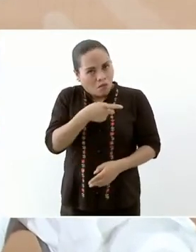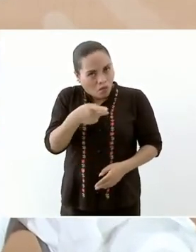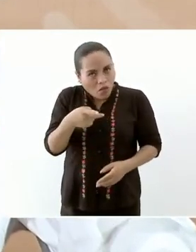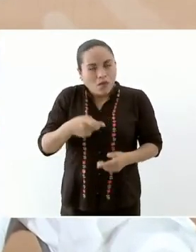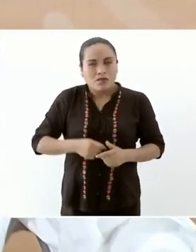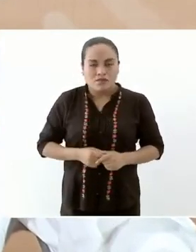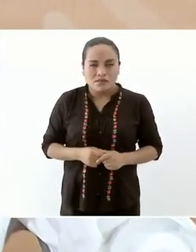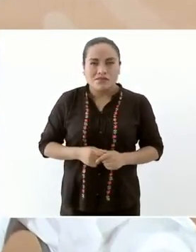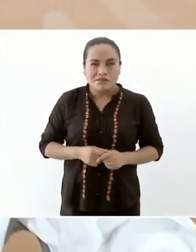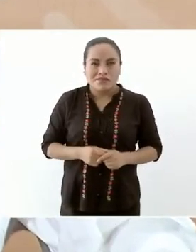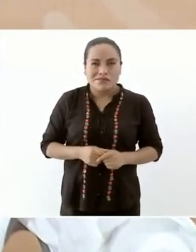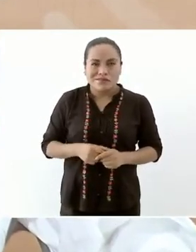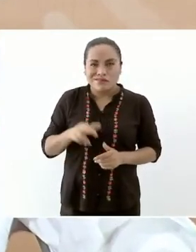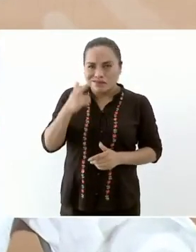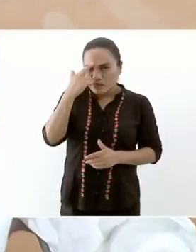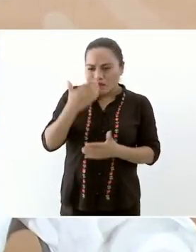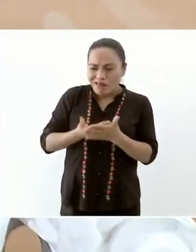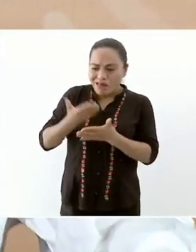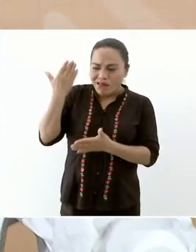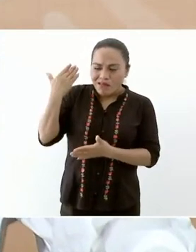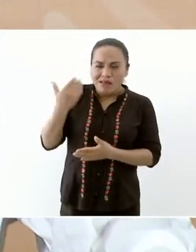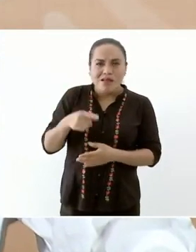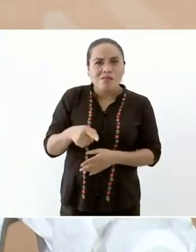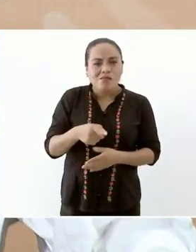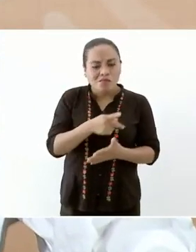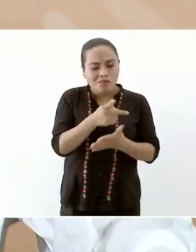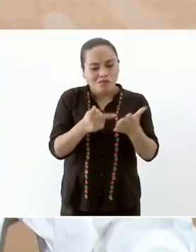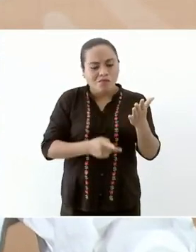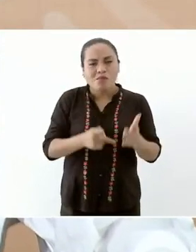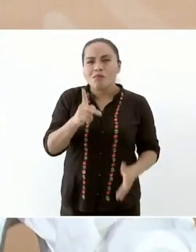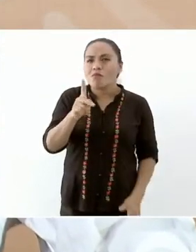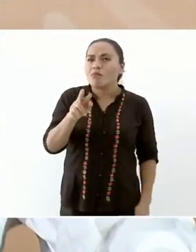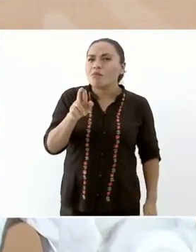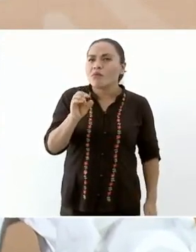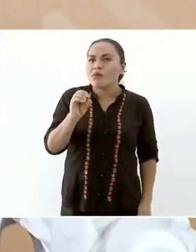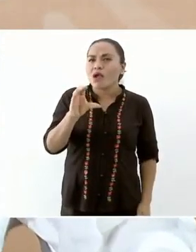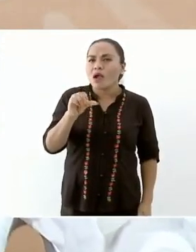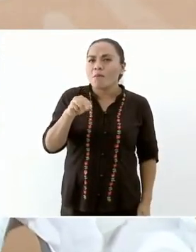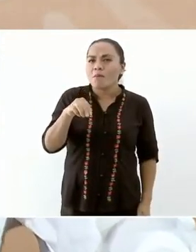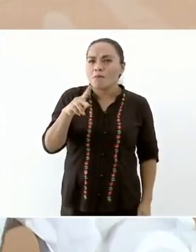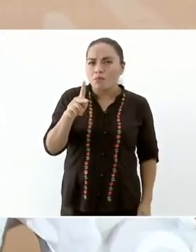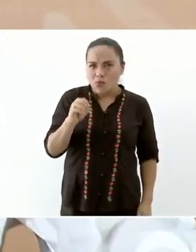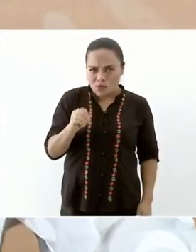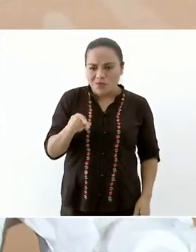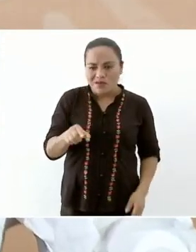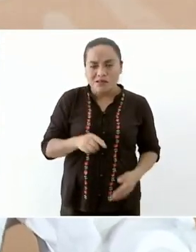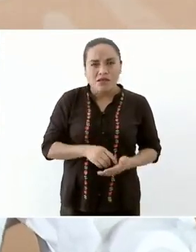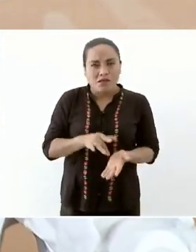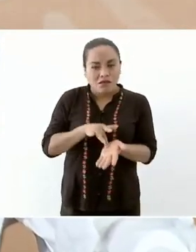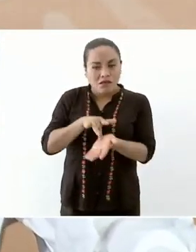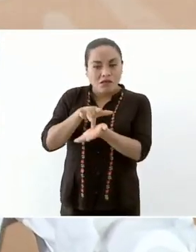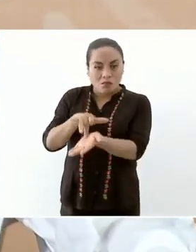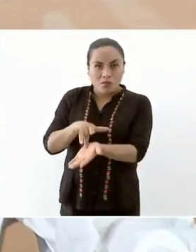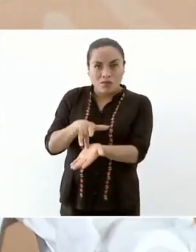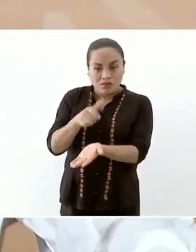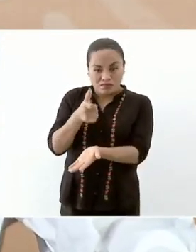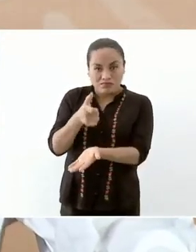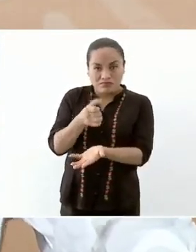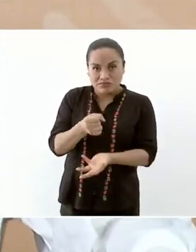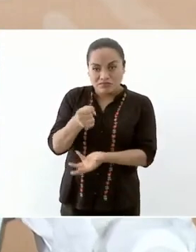funcionaba el famoso procampo que el apoyo se le daba